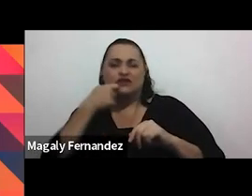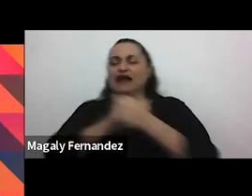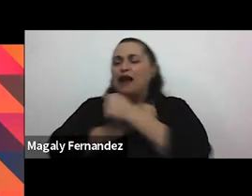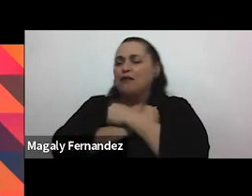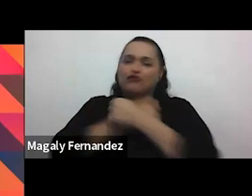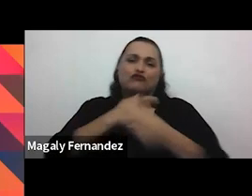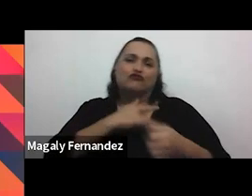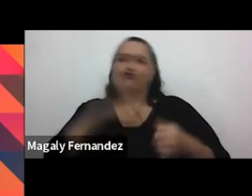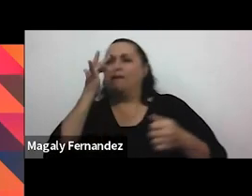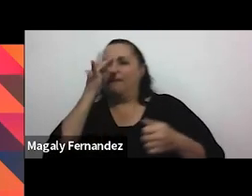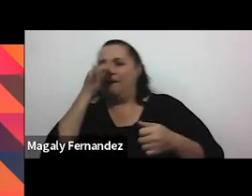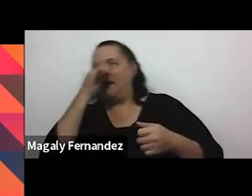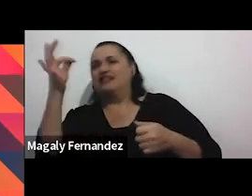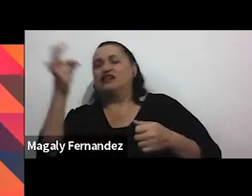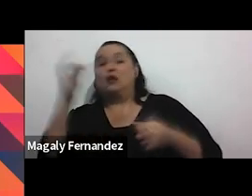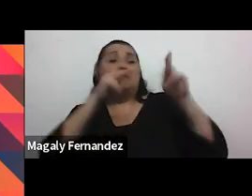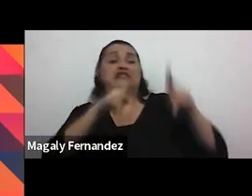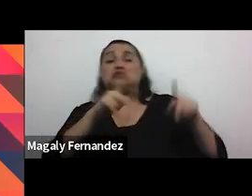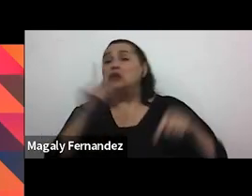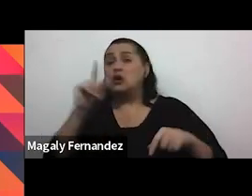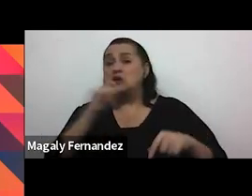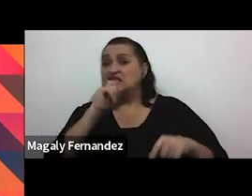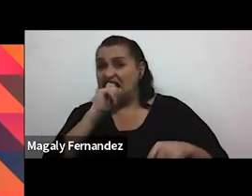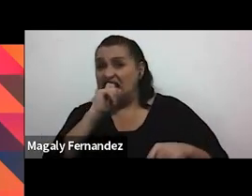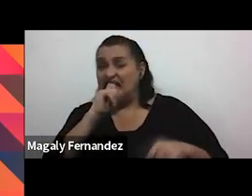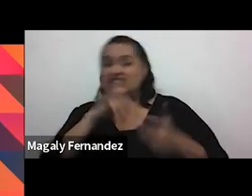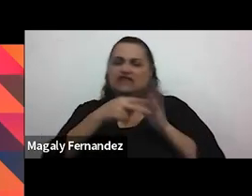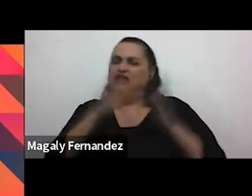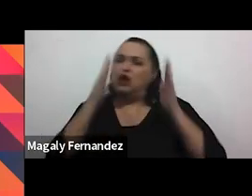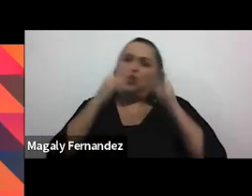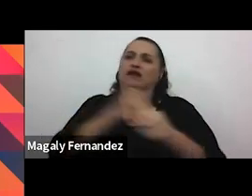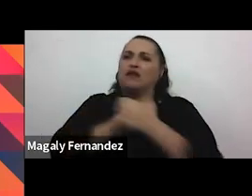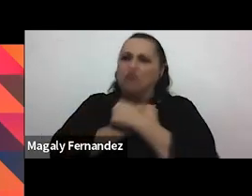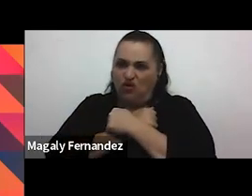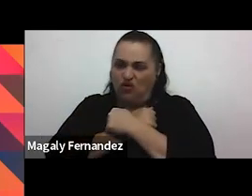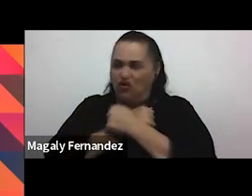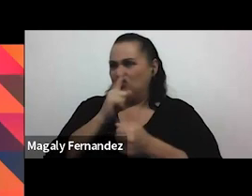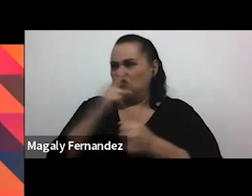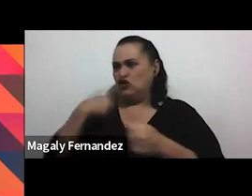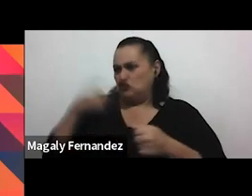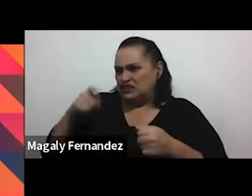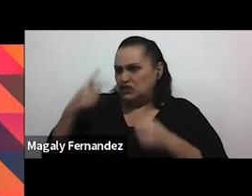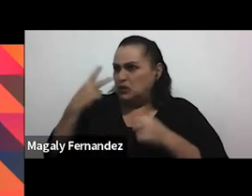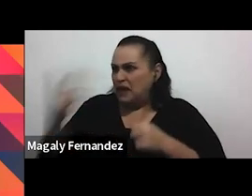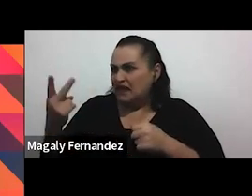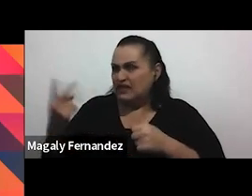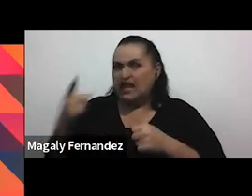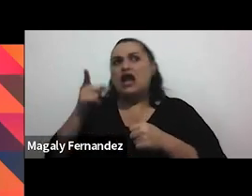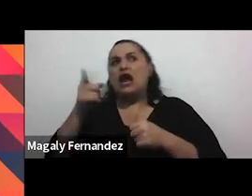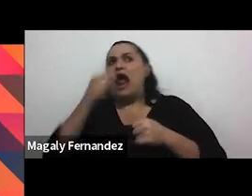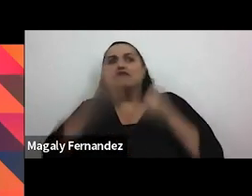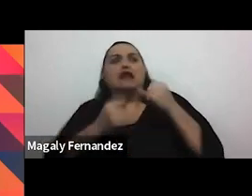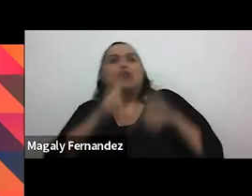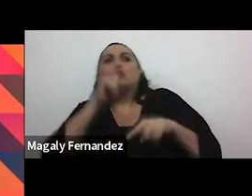dicen que el que no tiene celos no está enamorado porque los celos son esa muestra de amor, miedo a perderte, no, eso que le importas tanto que al final no